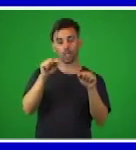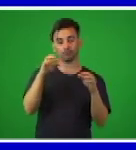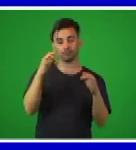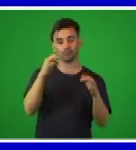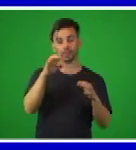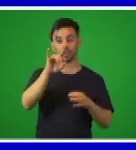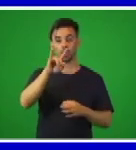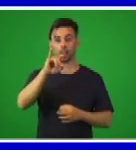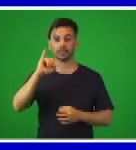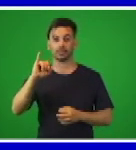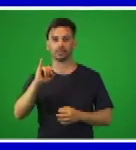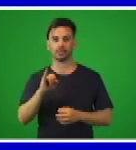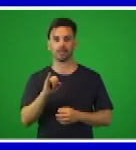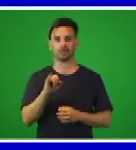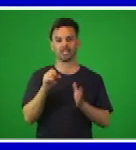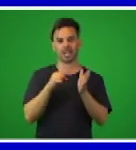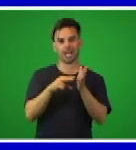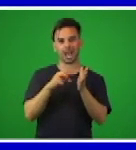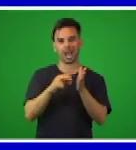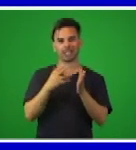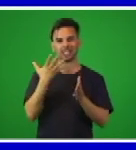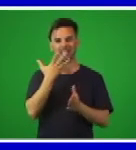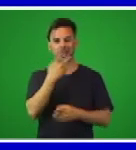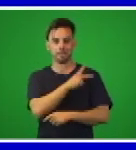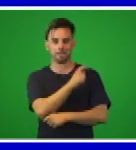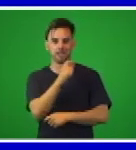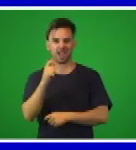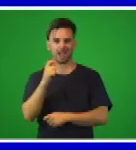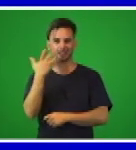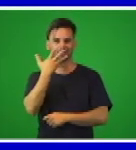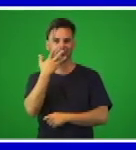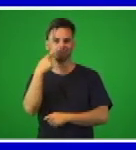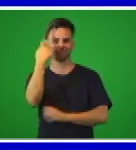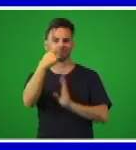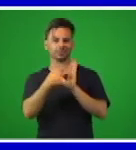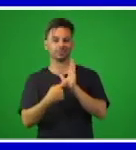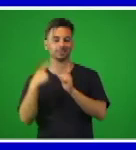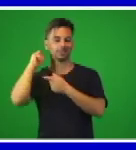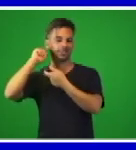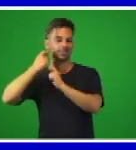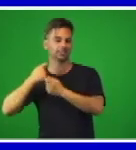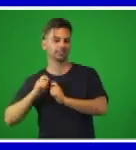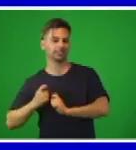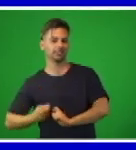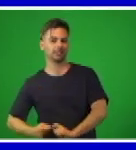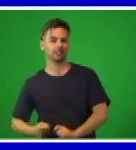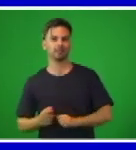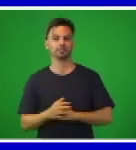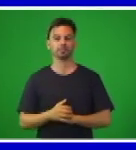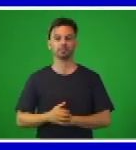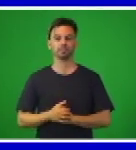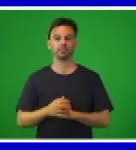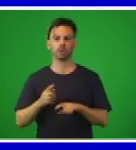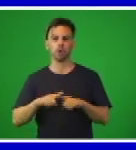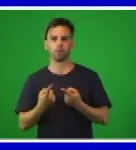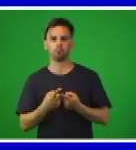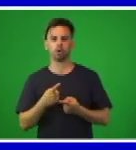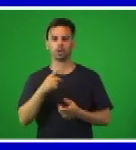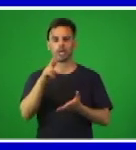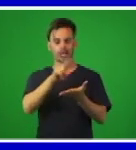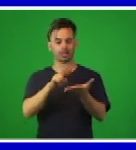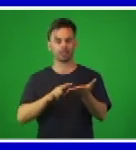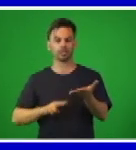96, Carta a mi maestra de las trenzas largas. ¿Por qué esta lectura? Porque además de